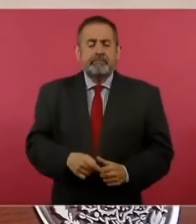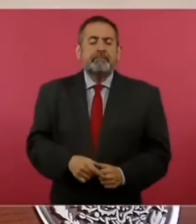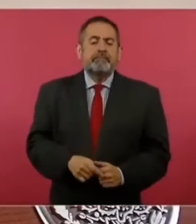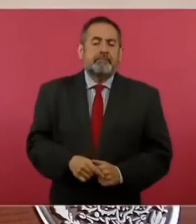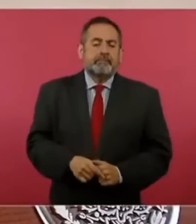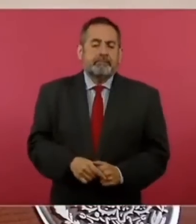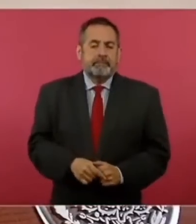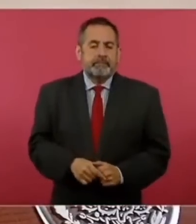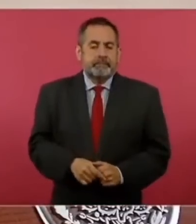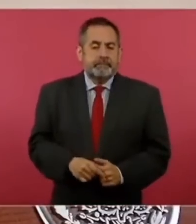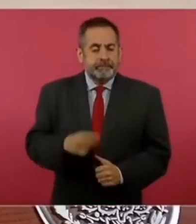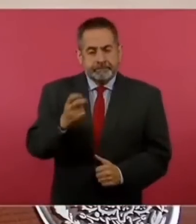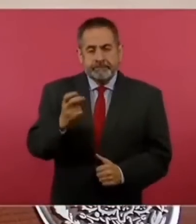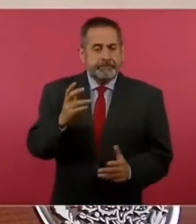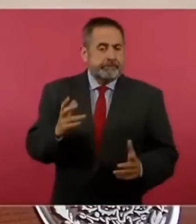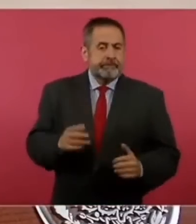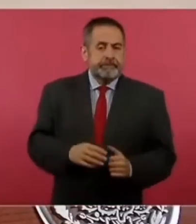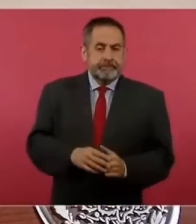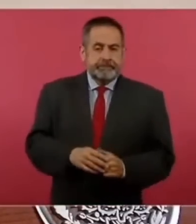entonces